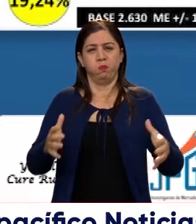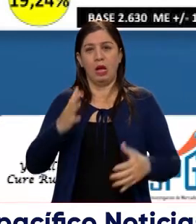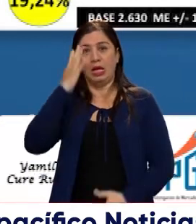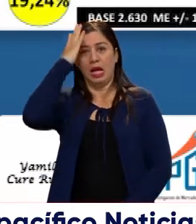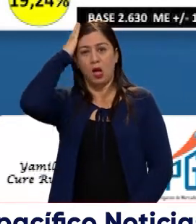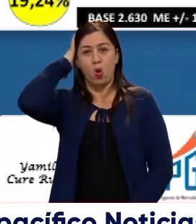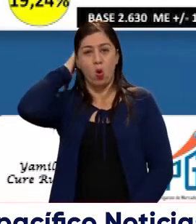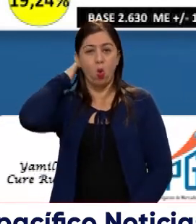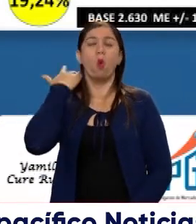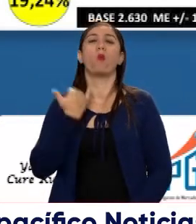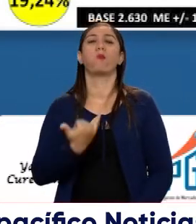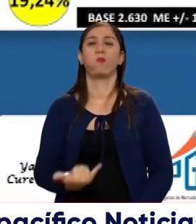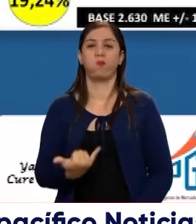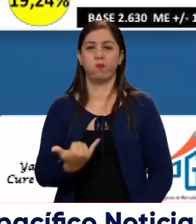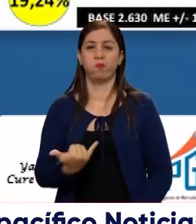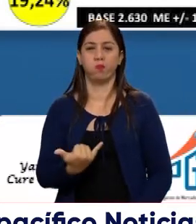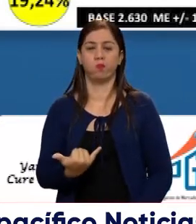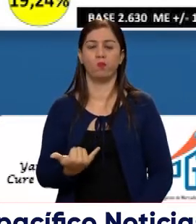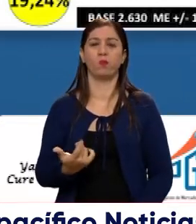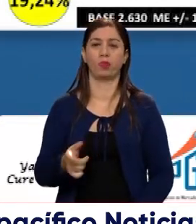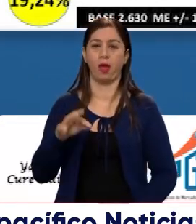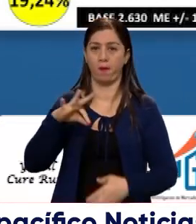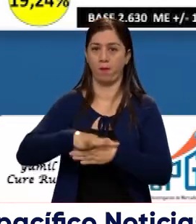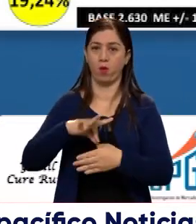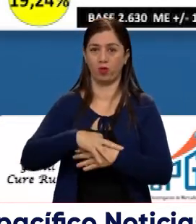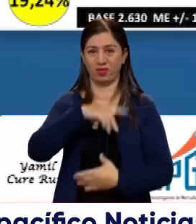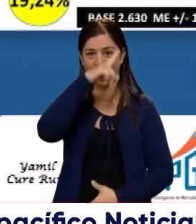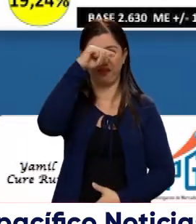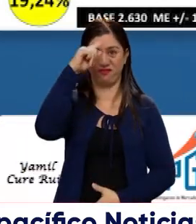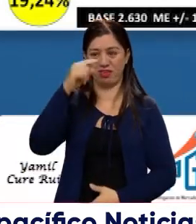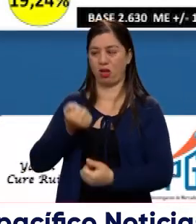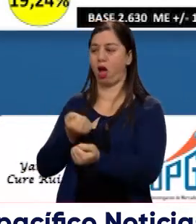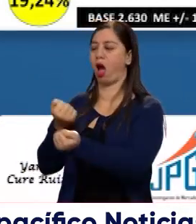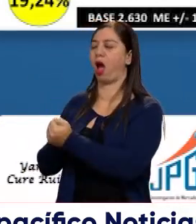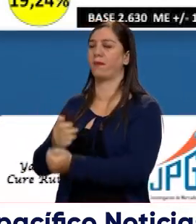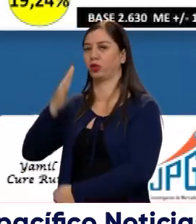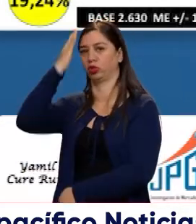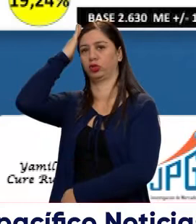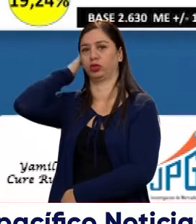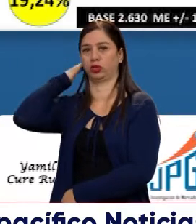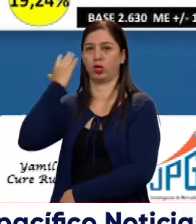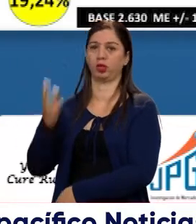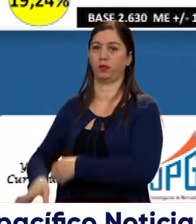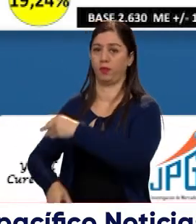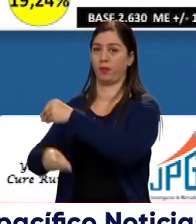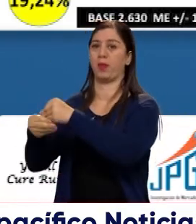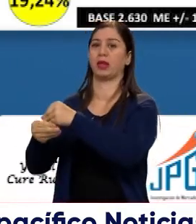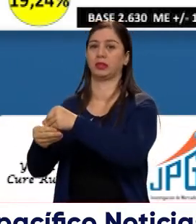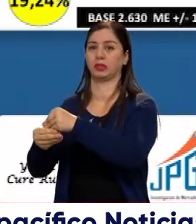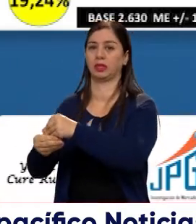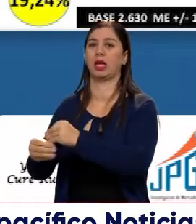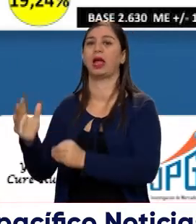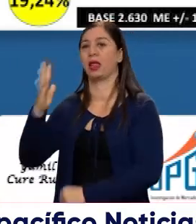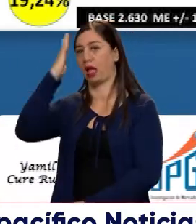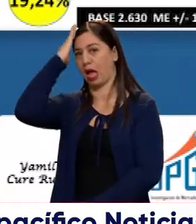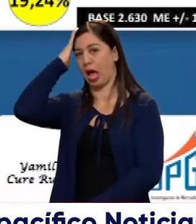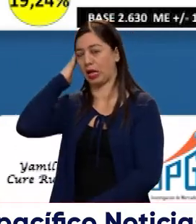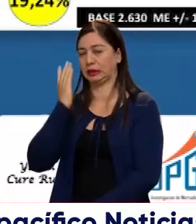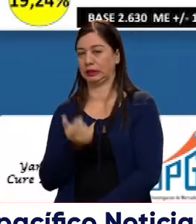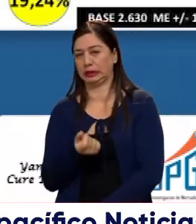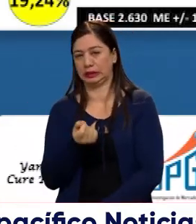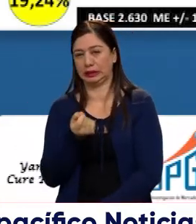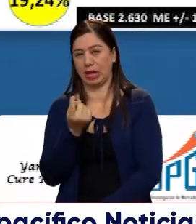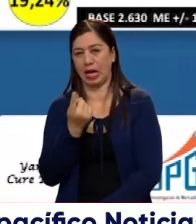fue por los votos que eran de pico allá en Cali. Se le pusieron a Rodolfo y por eso es que Rodolfo se le acercó